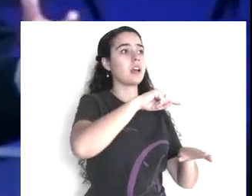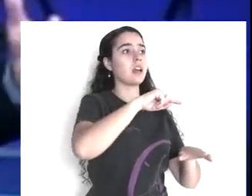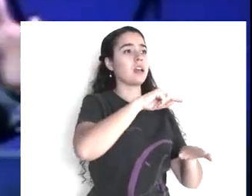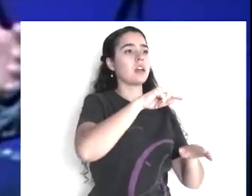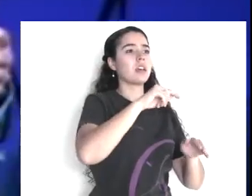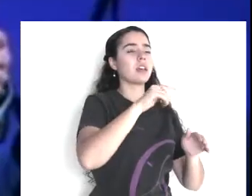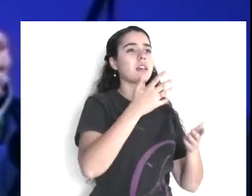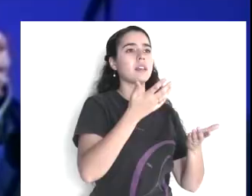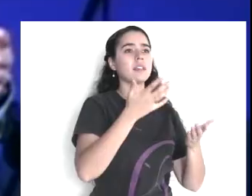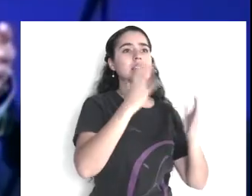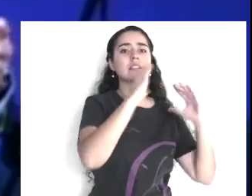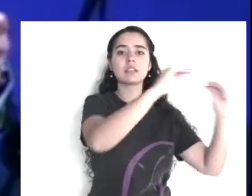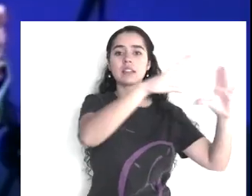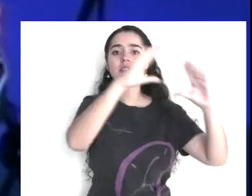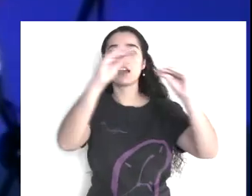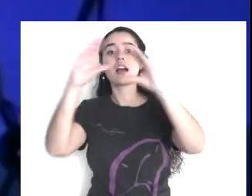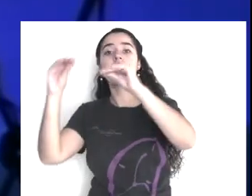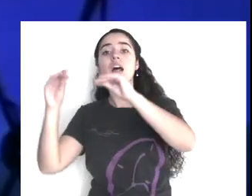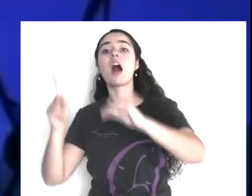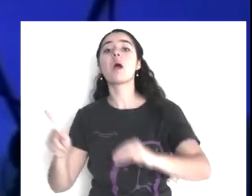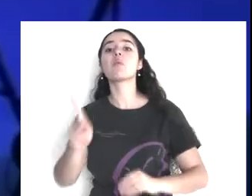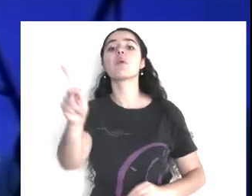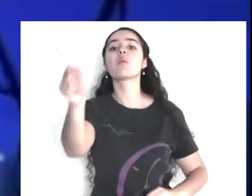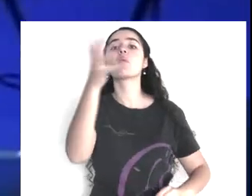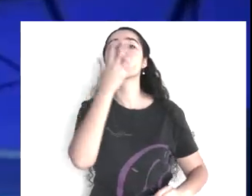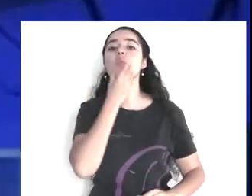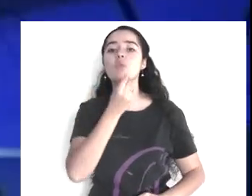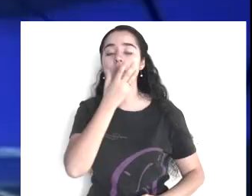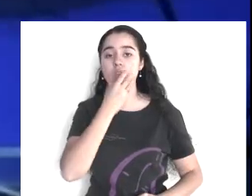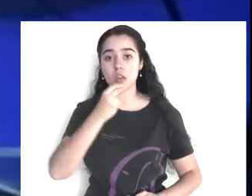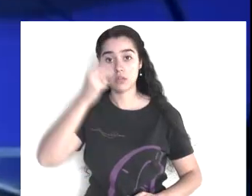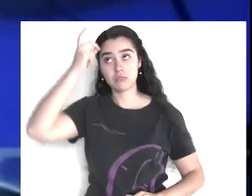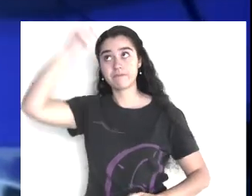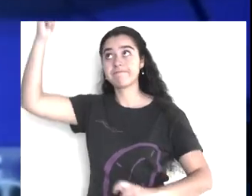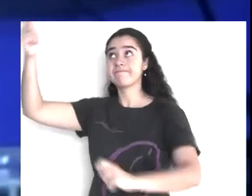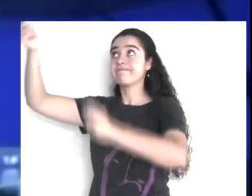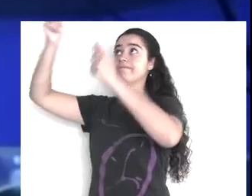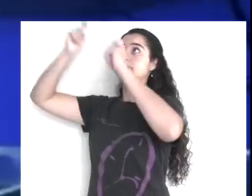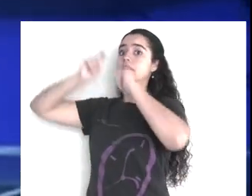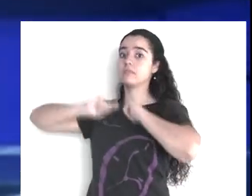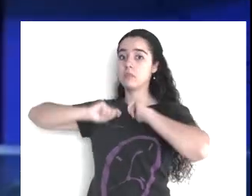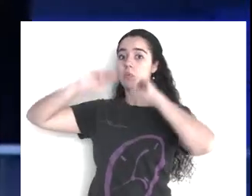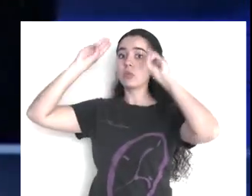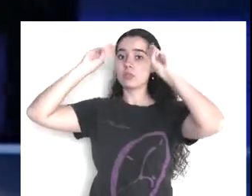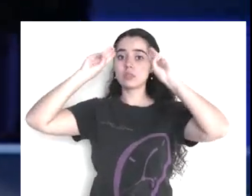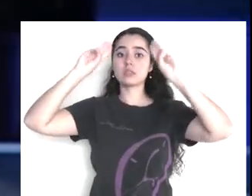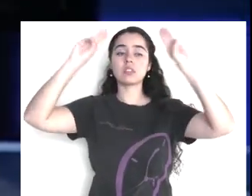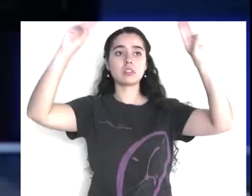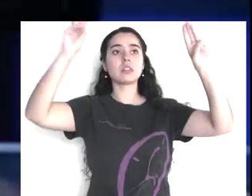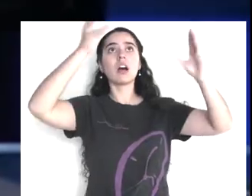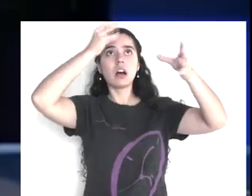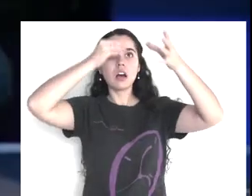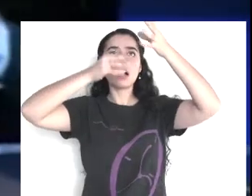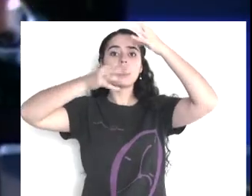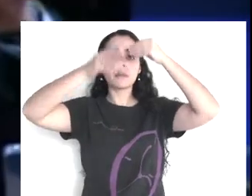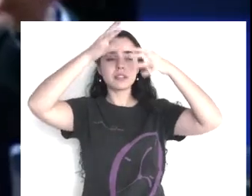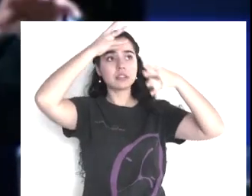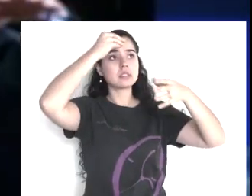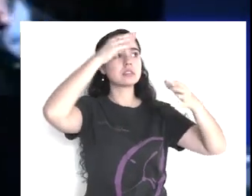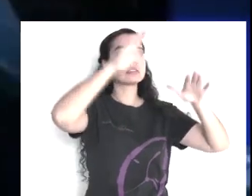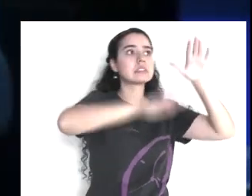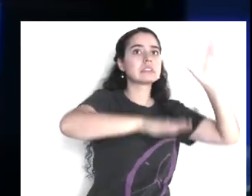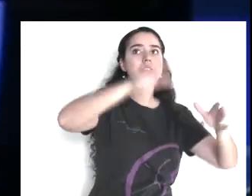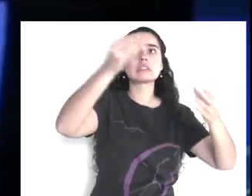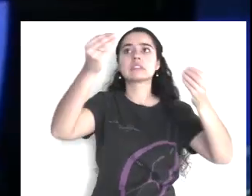aprendido Moisés, si, su discernimiento, estaba más agudo, su entendimiento, los problemas,